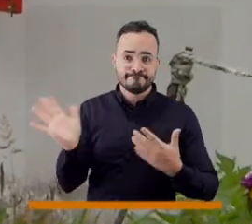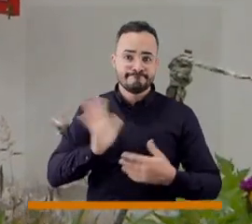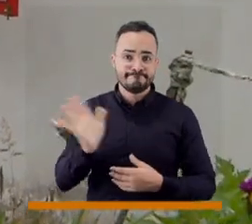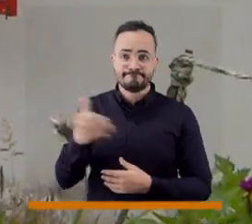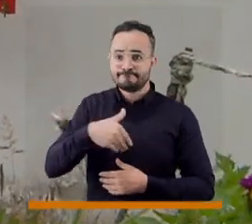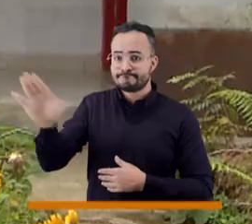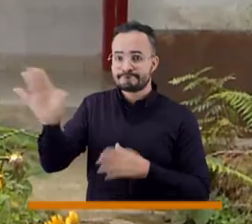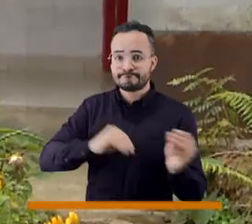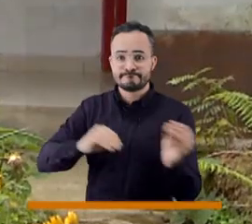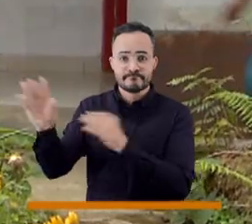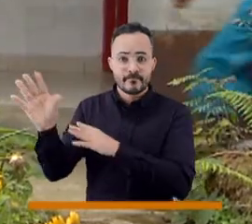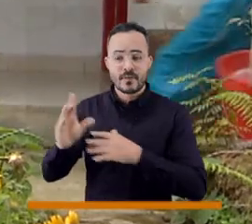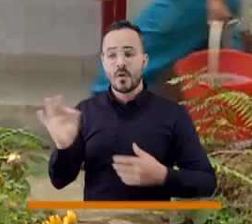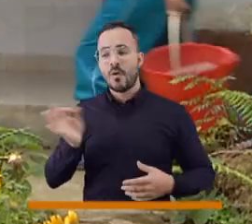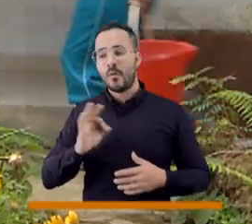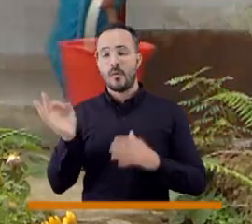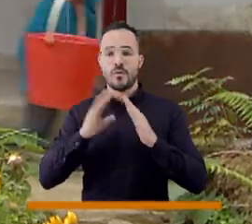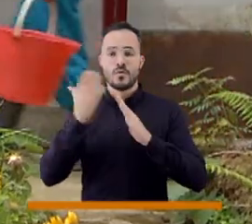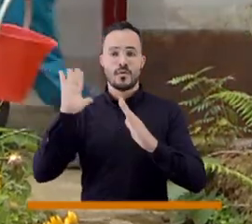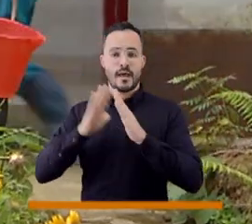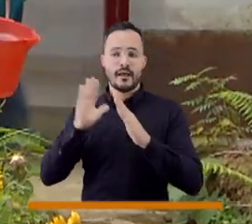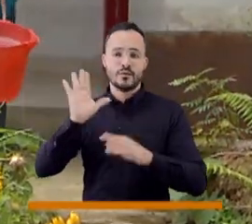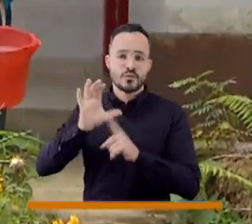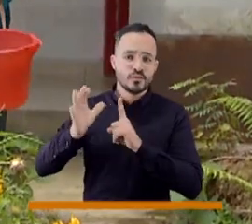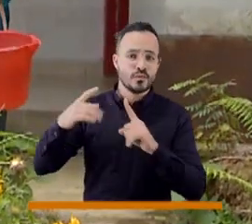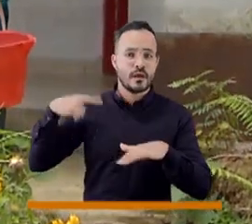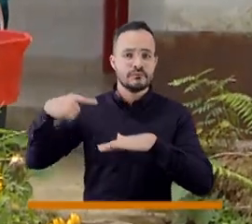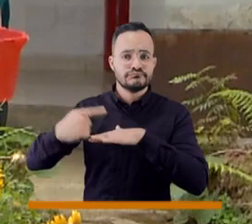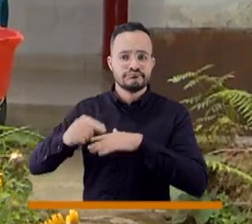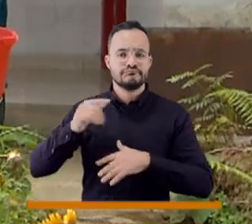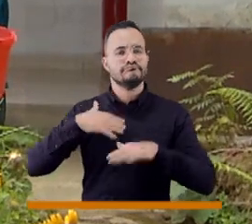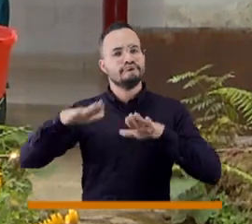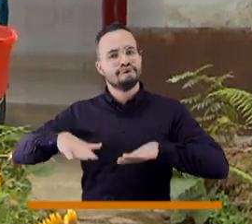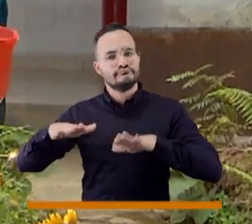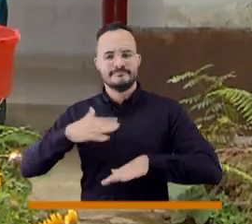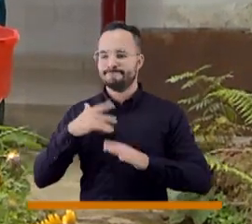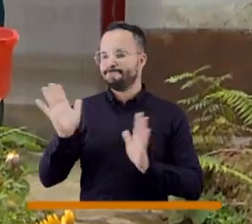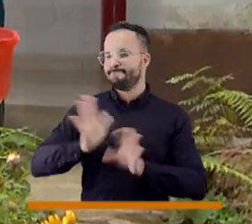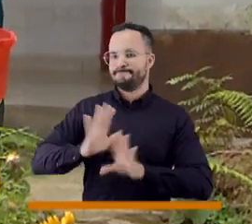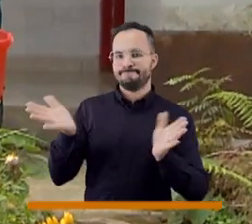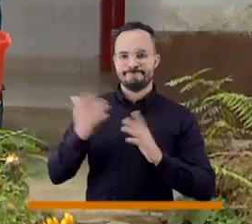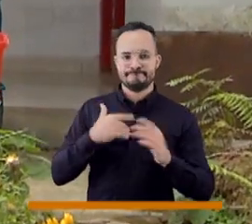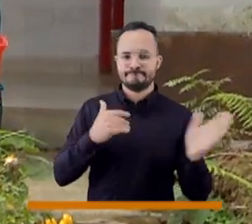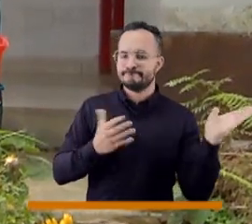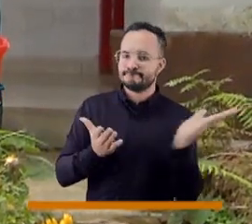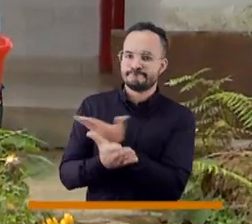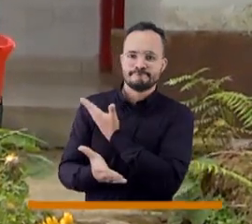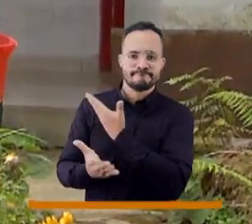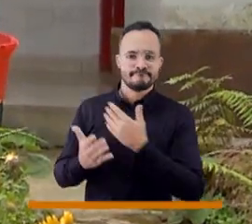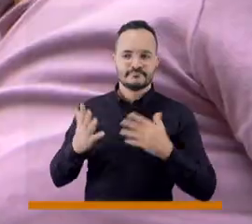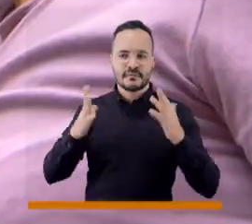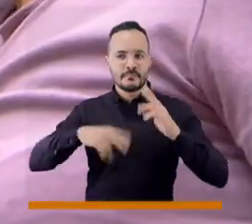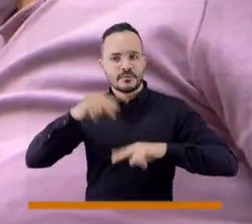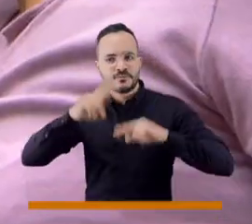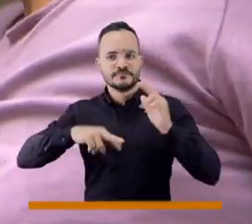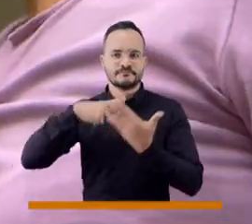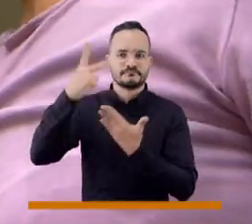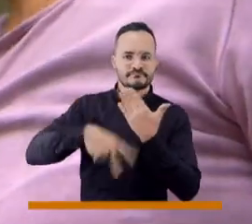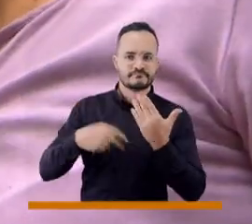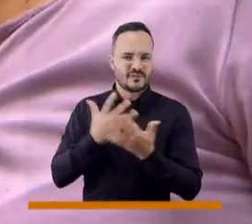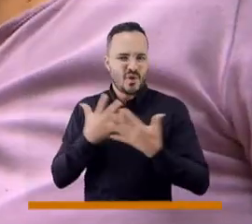sus arraigos, su casa campesina, su casa rural de vivienda o de que yo siembro y cultivo,